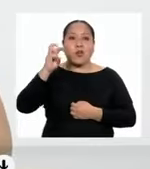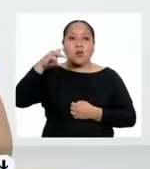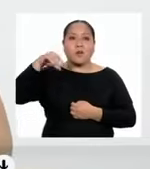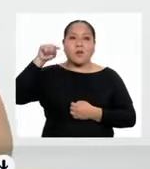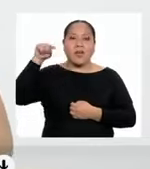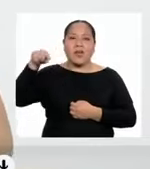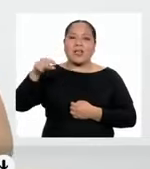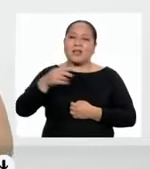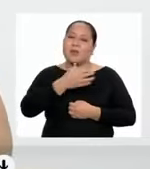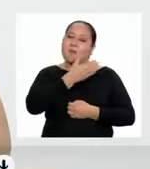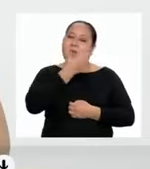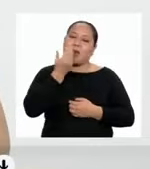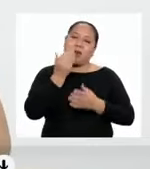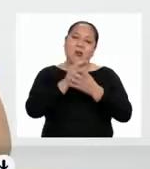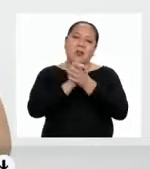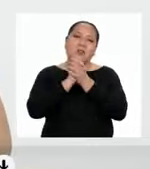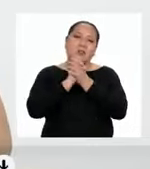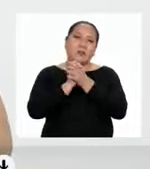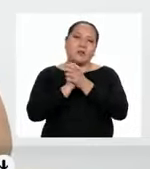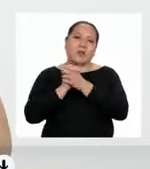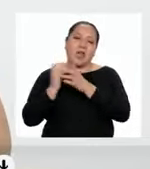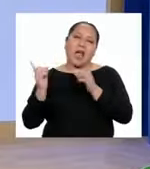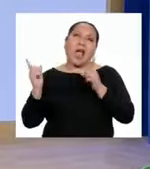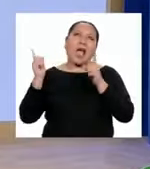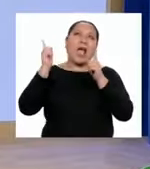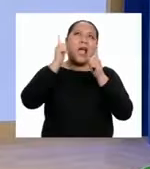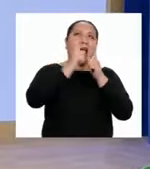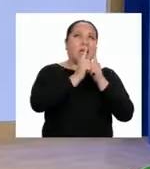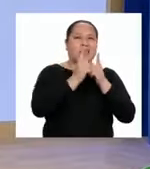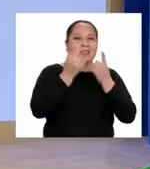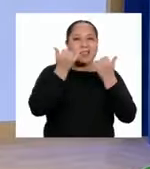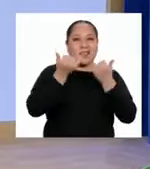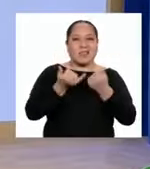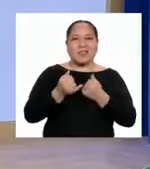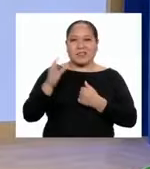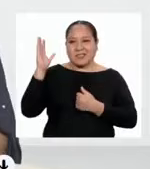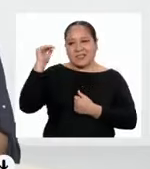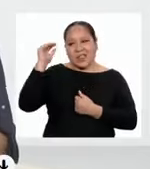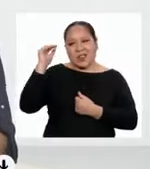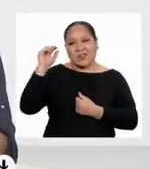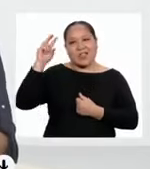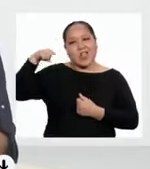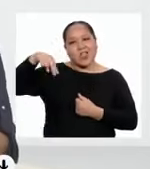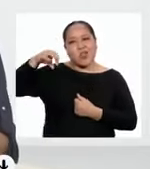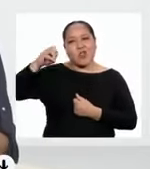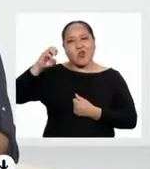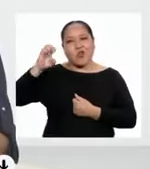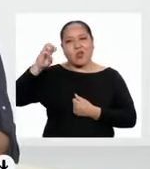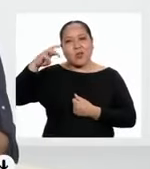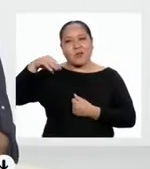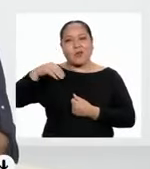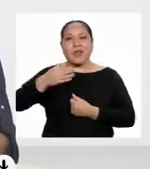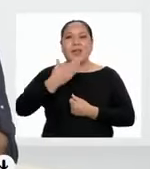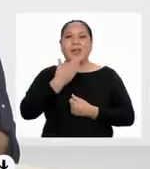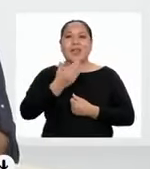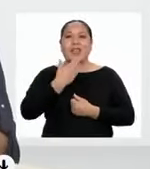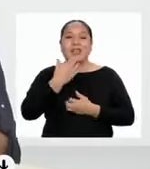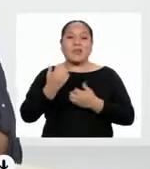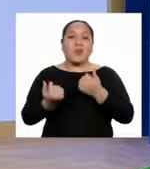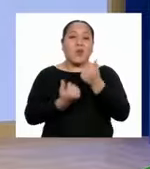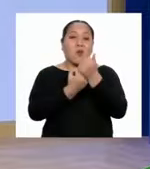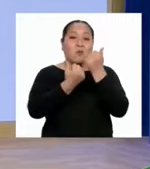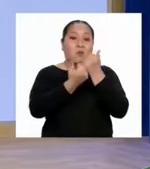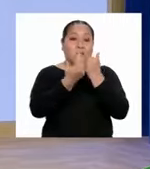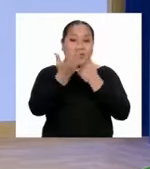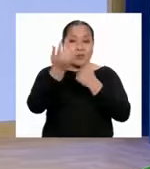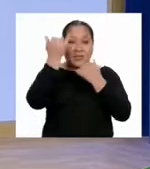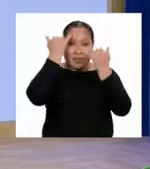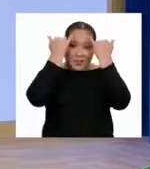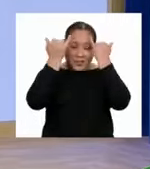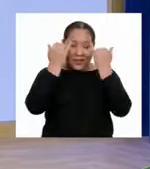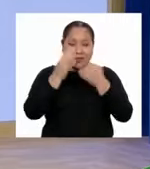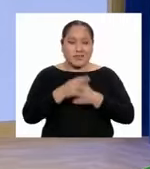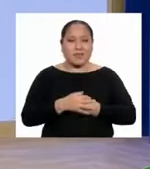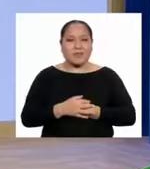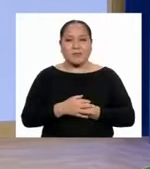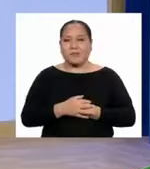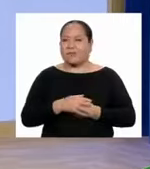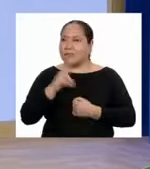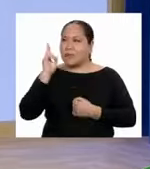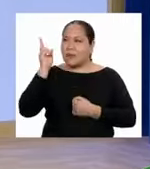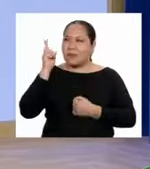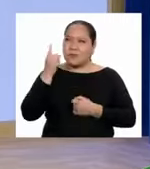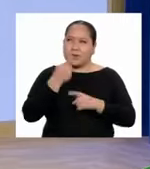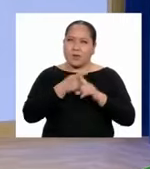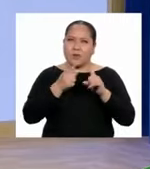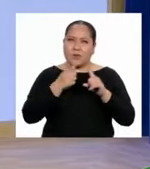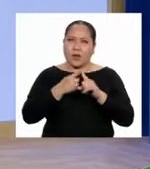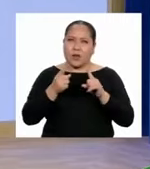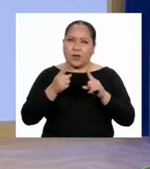es una de mis mejores amigas hasta el día de hoy. Saluda, Noemí, ¿eh? Gracias por tu aporte, Yeremid. Profesora, sobre la